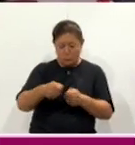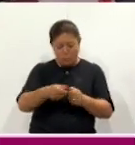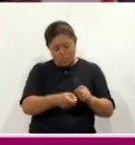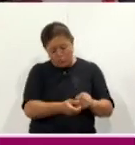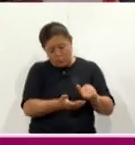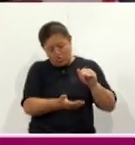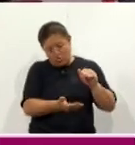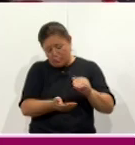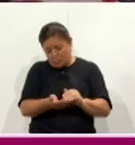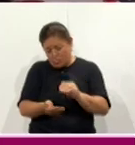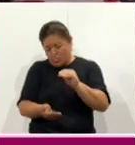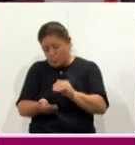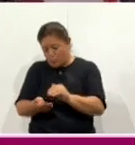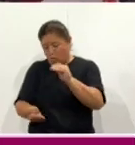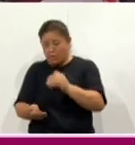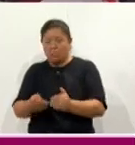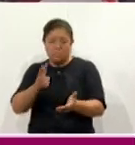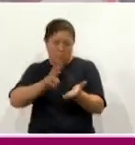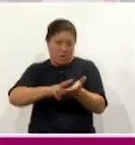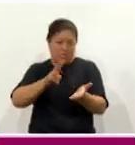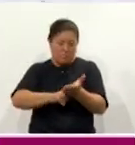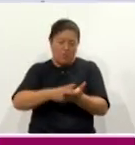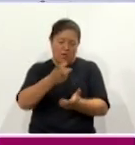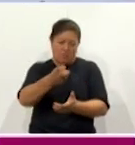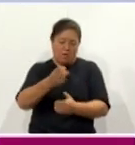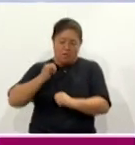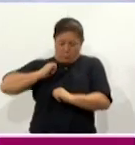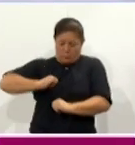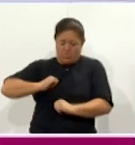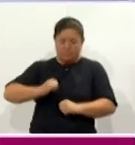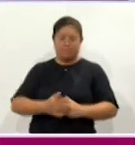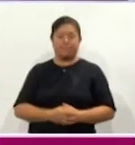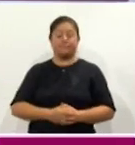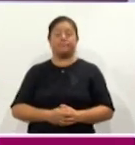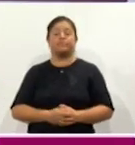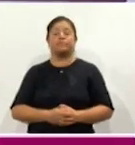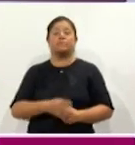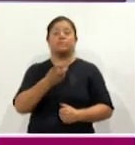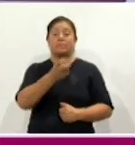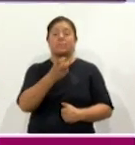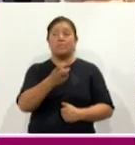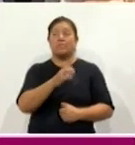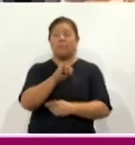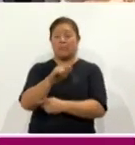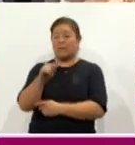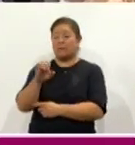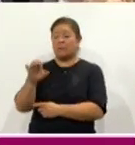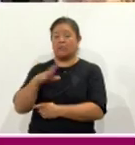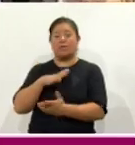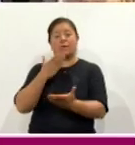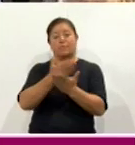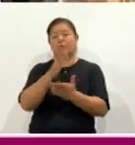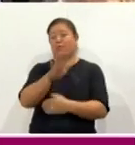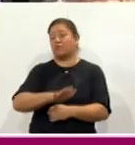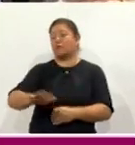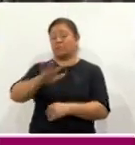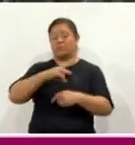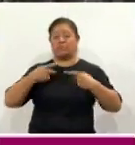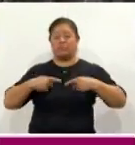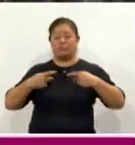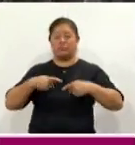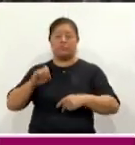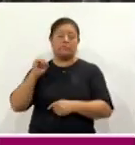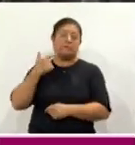validez del cargo. Al respecto, el Instituto Tlaxcalteca de Elecciones hizo un llamado a la civilidad de los actores políticos,